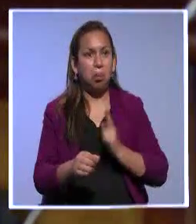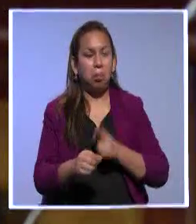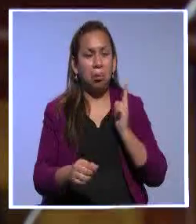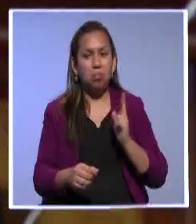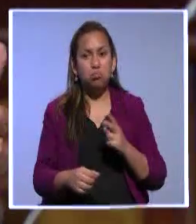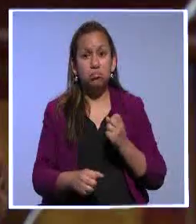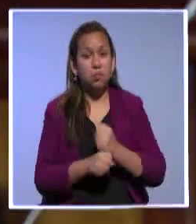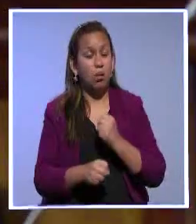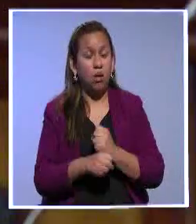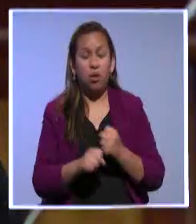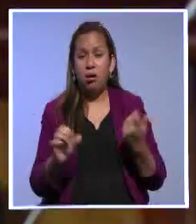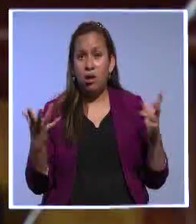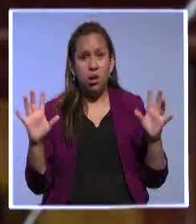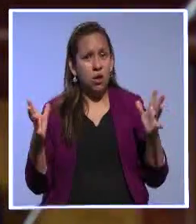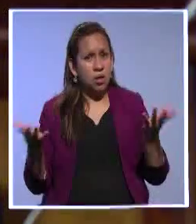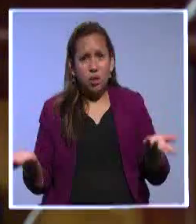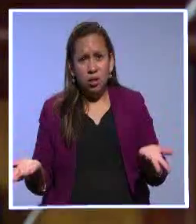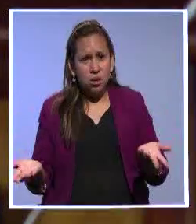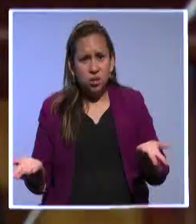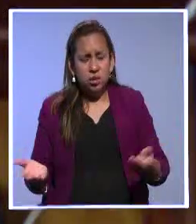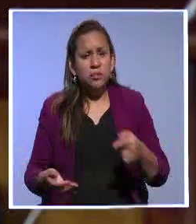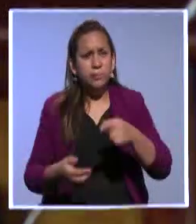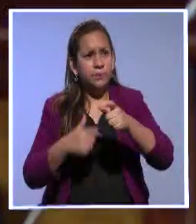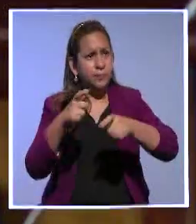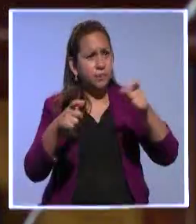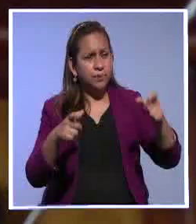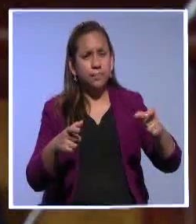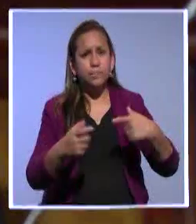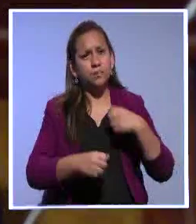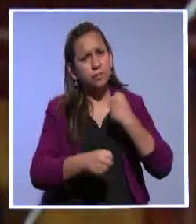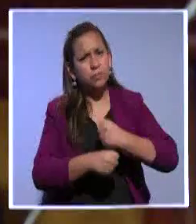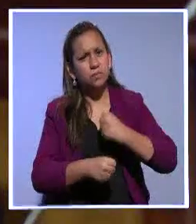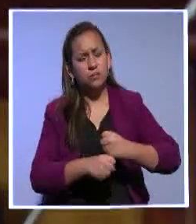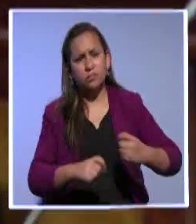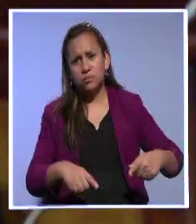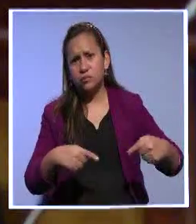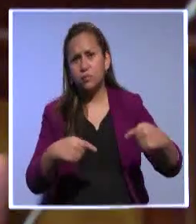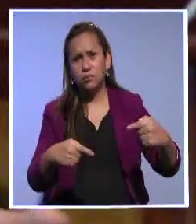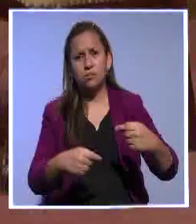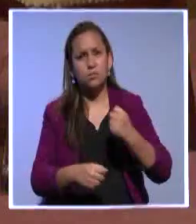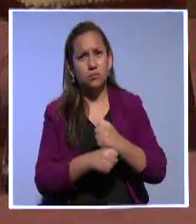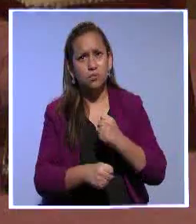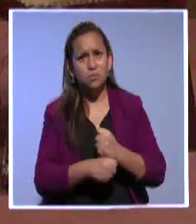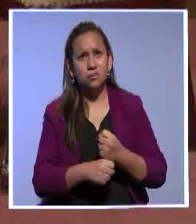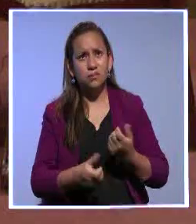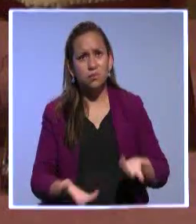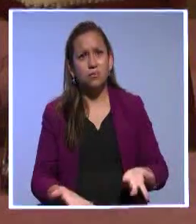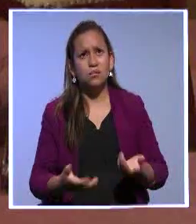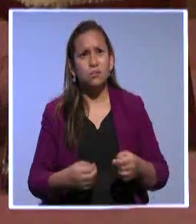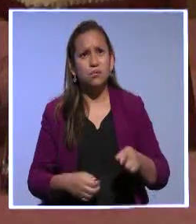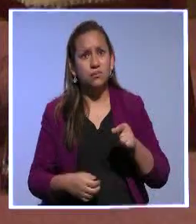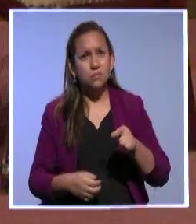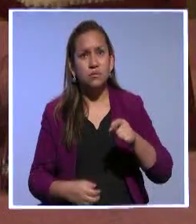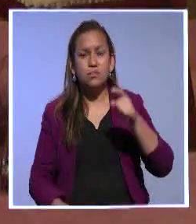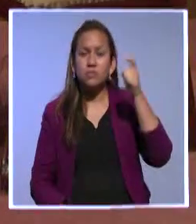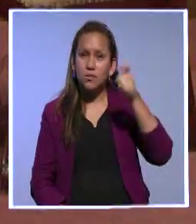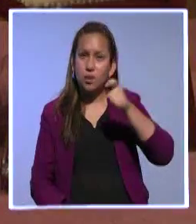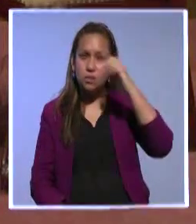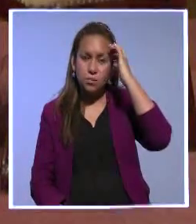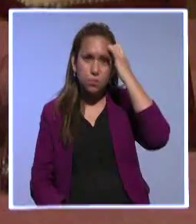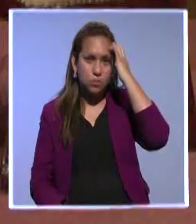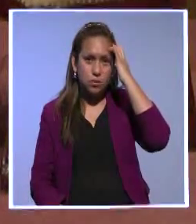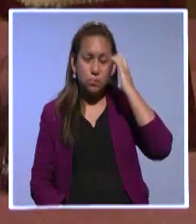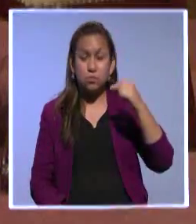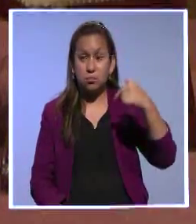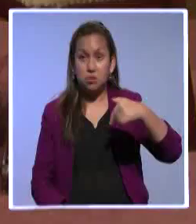fundamentalmente la gente de a pie que trabaja, que subsiste día a día con un empleo a veces precario. Eso es lo que debería preocuparnos. Pero